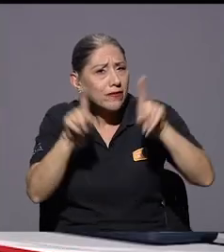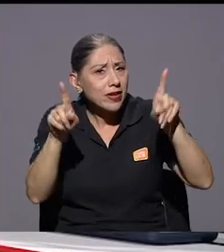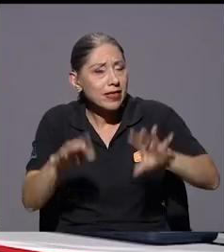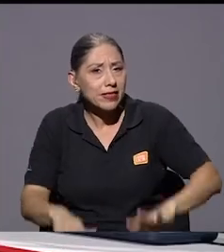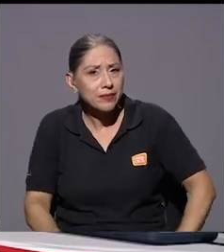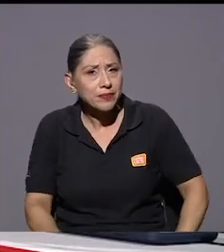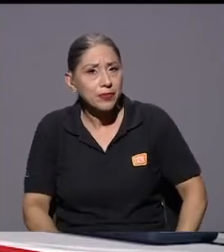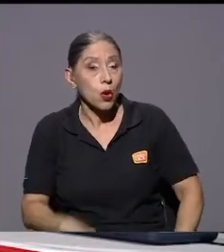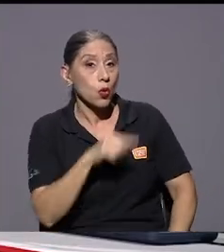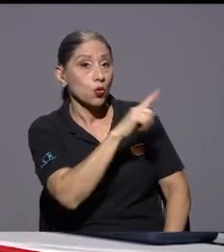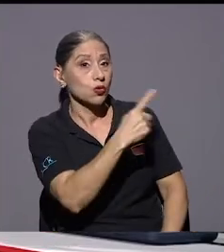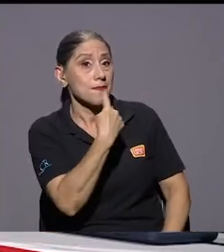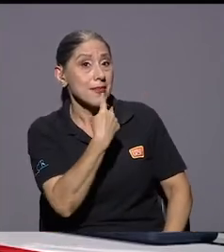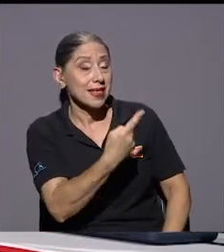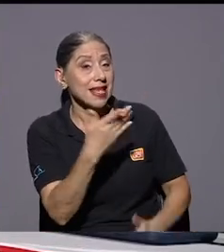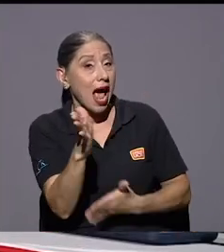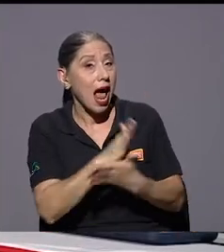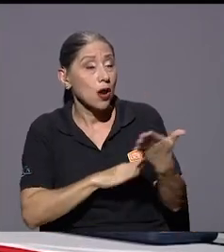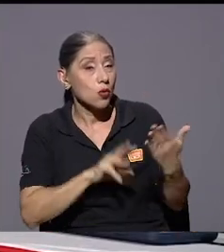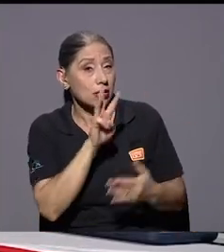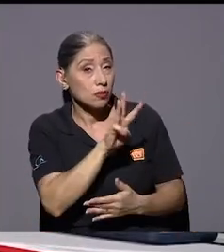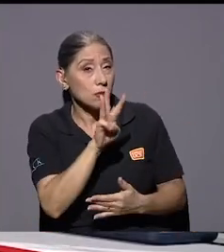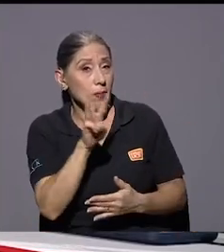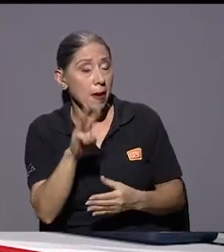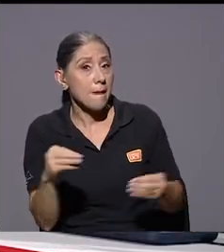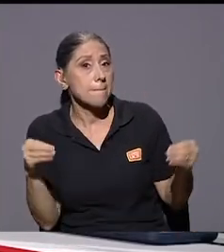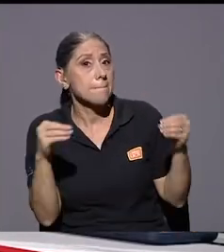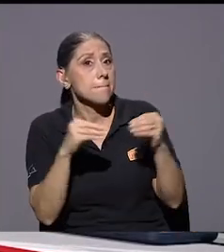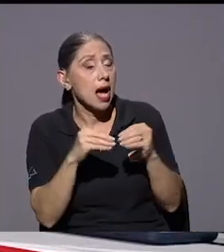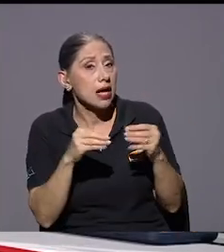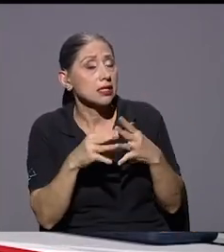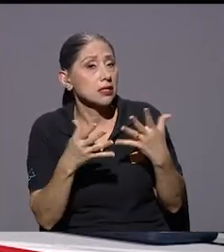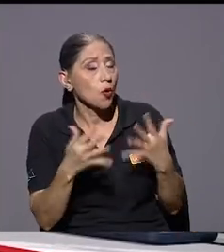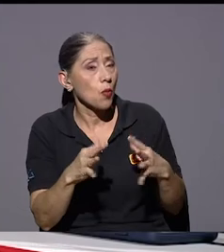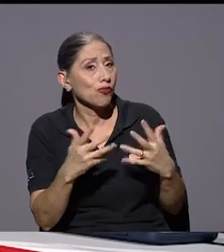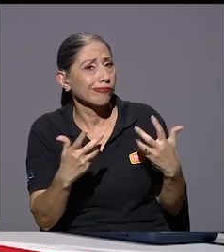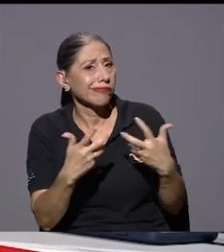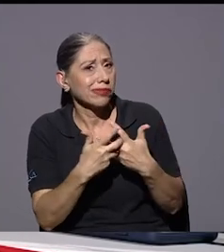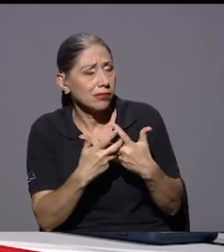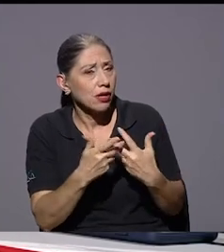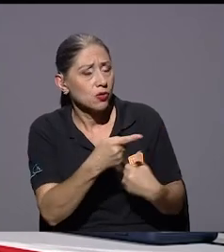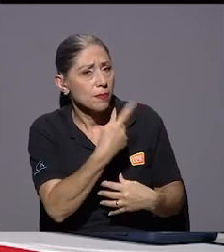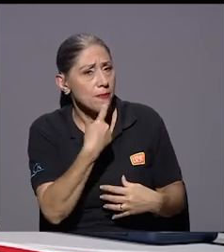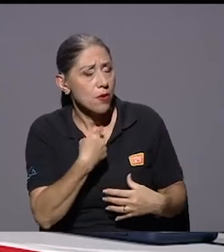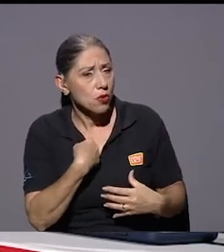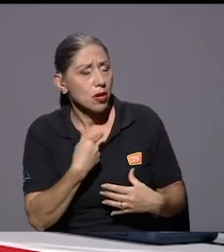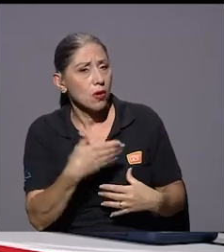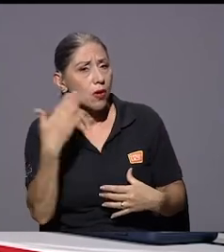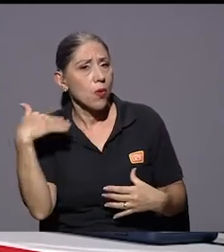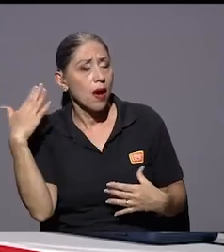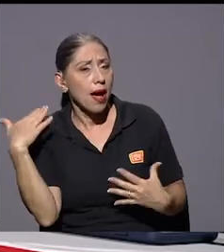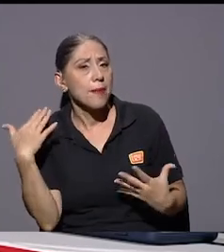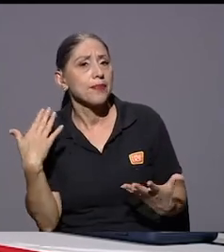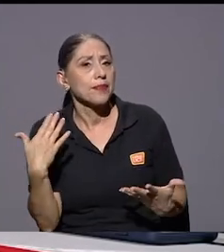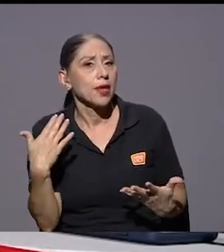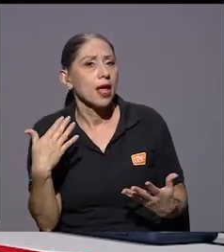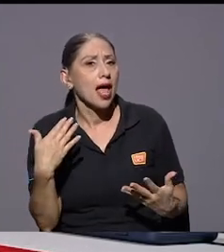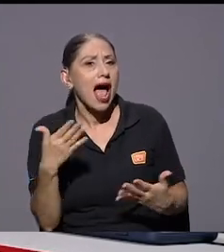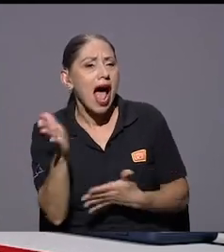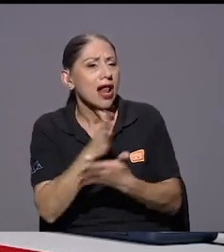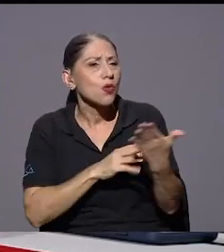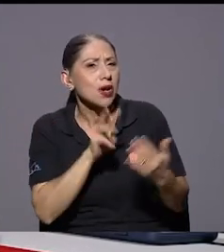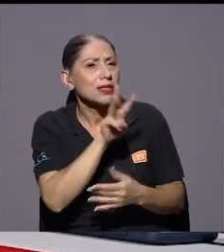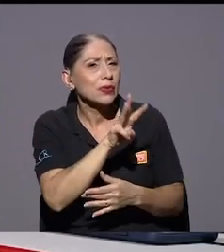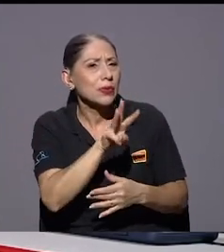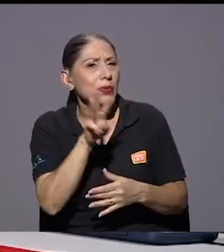me decía que existen plataformas que son de algún modo más potables me lo mencionó en el primero y en el segundo bloque lo ratificó más potables